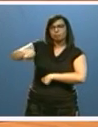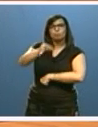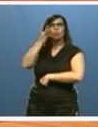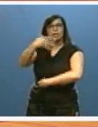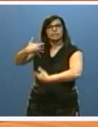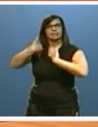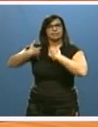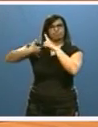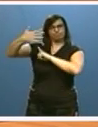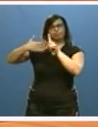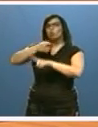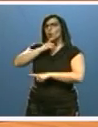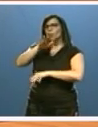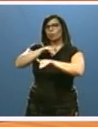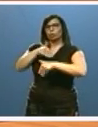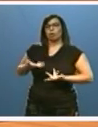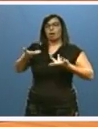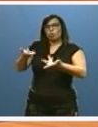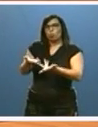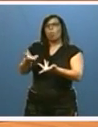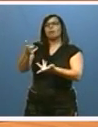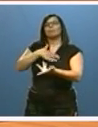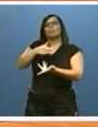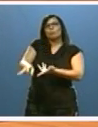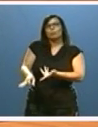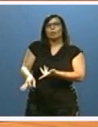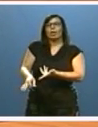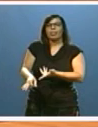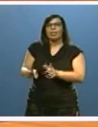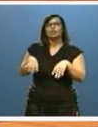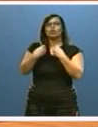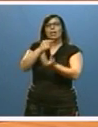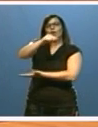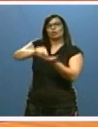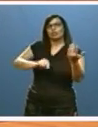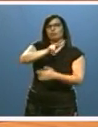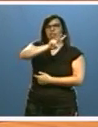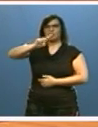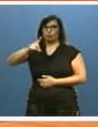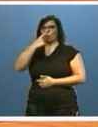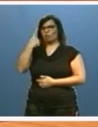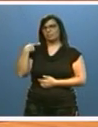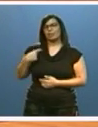con una convocatoria de ayudas que posibilitó la celebración de 21 contratos en 2015.